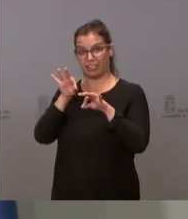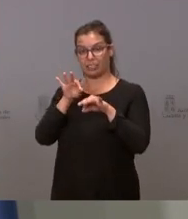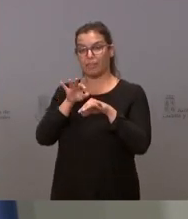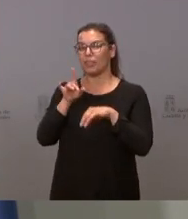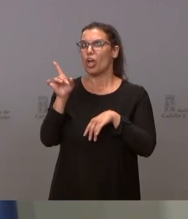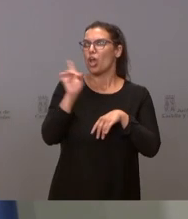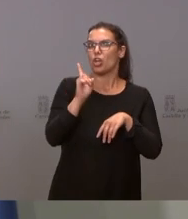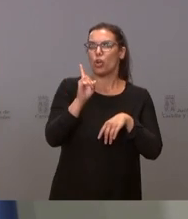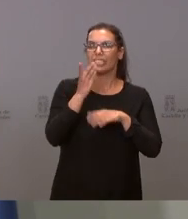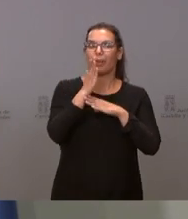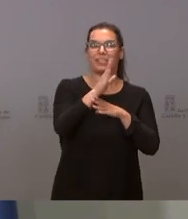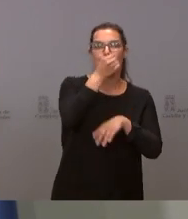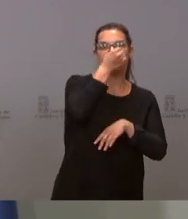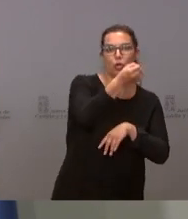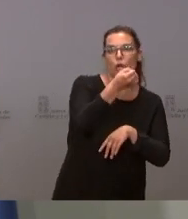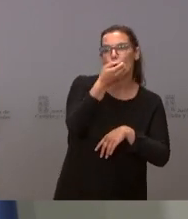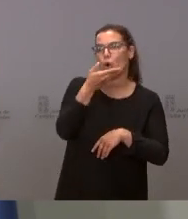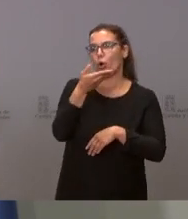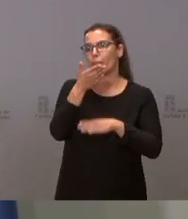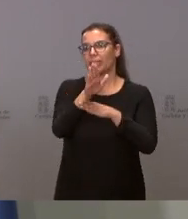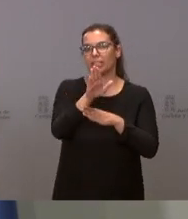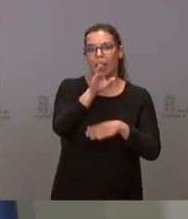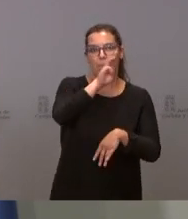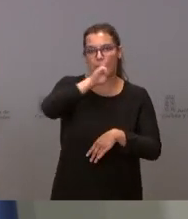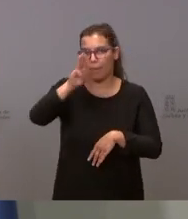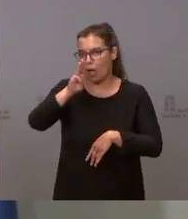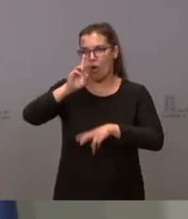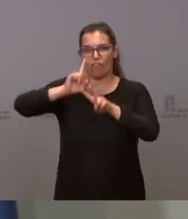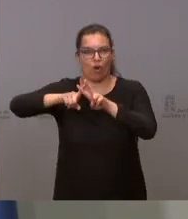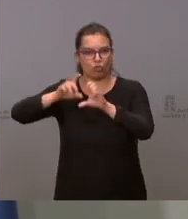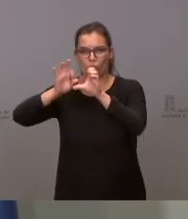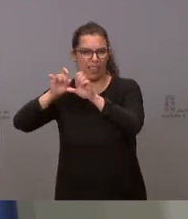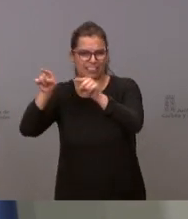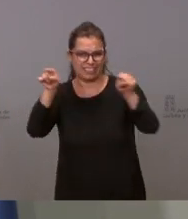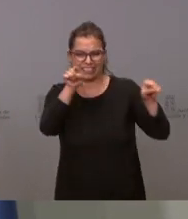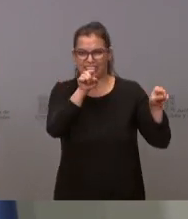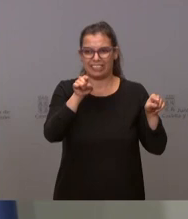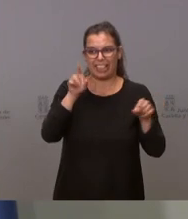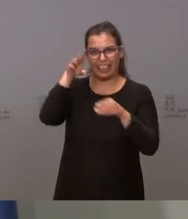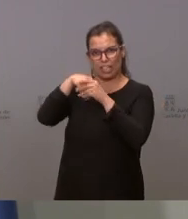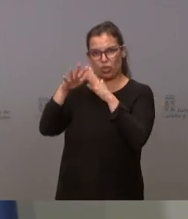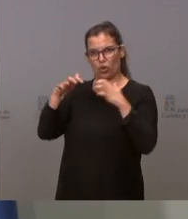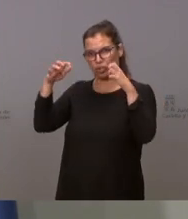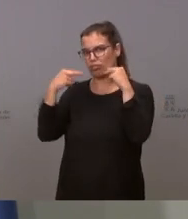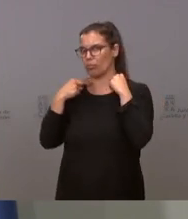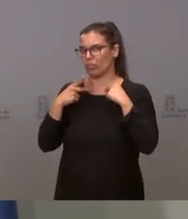al PSOE y al PP o a cualquier partido o a Vox o a Ciudadanos en el Congreso de los Diputados